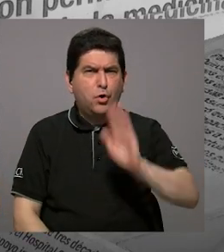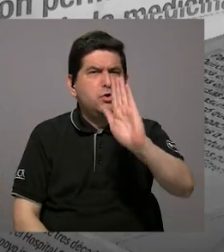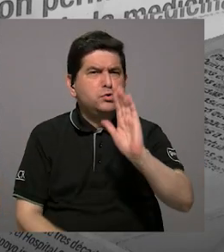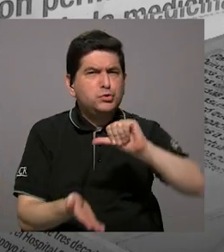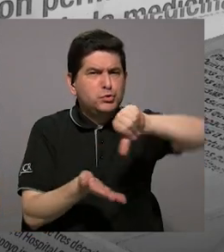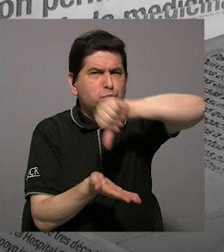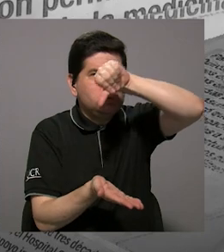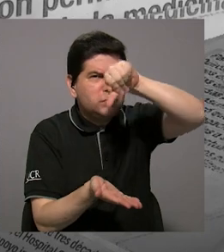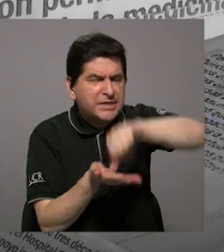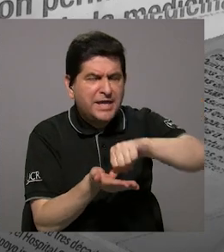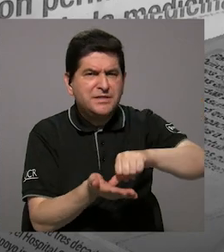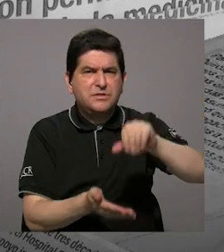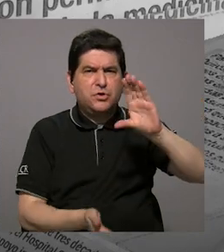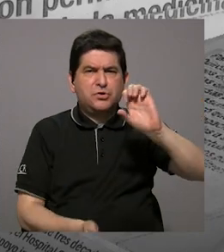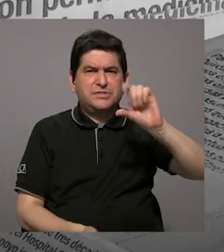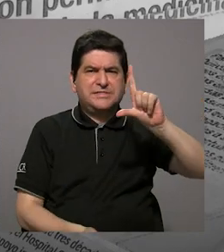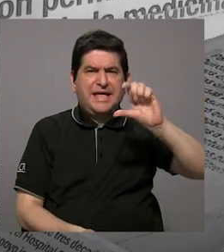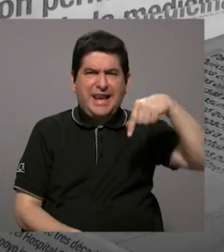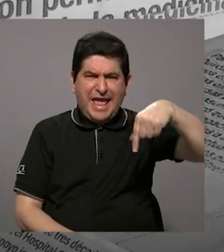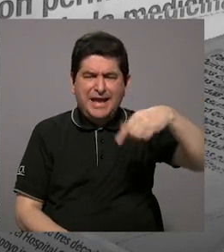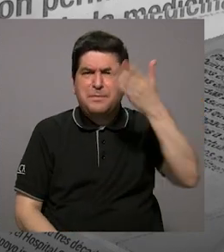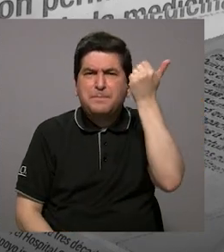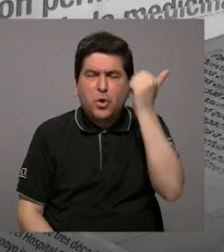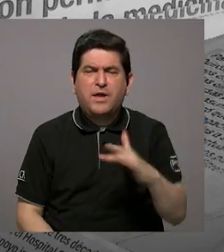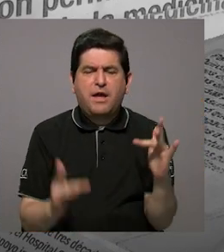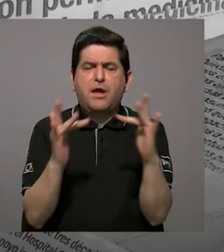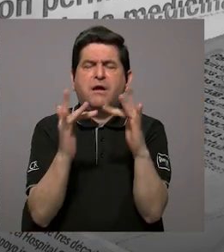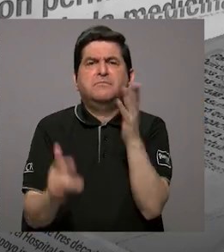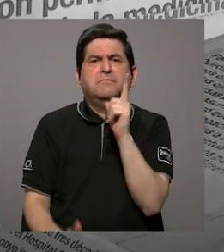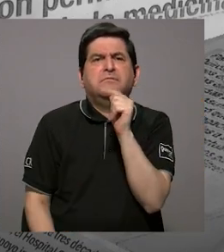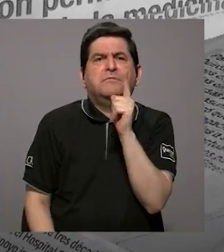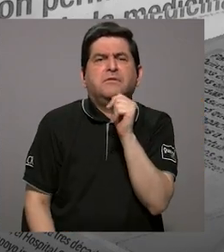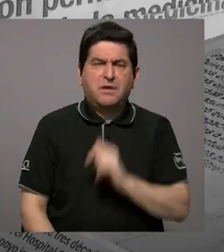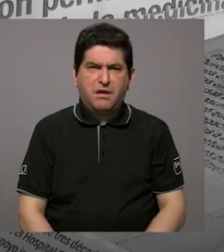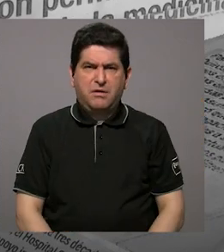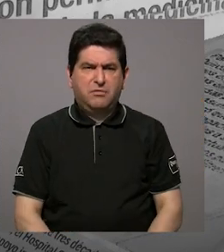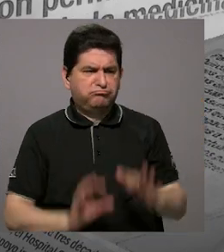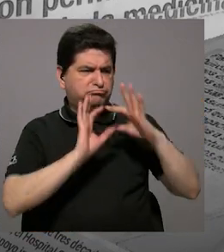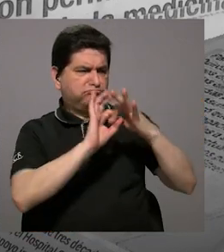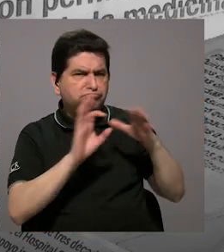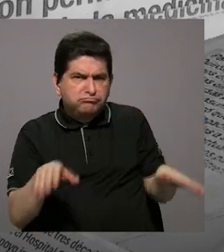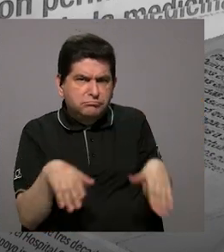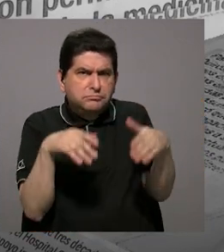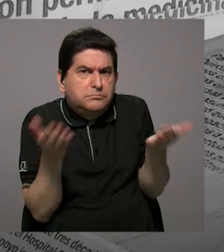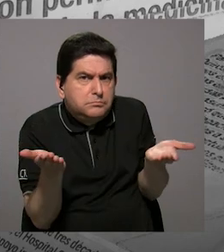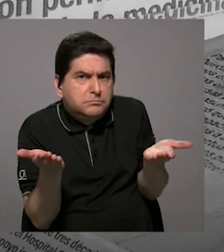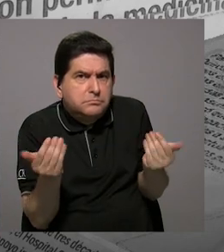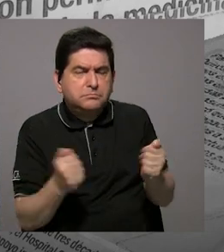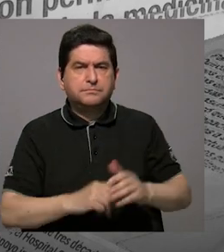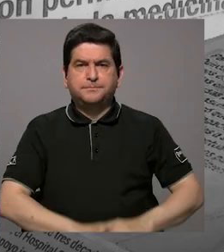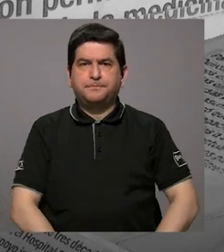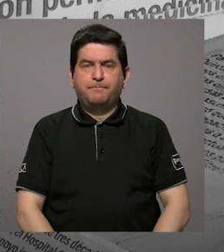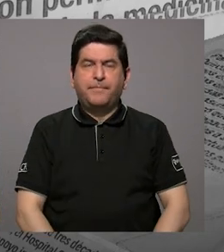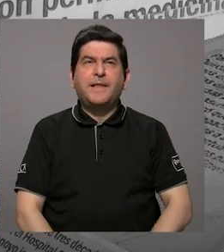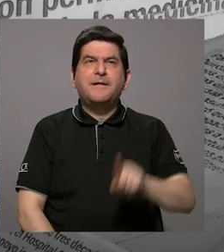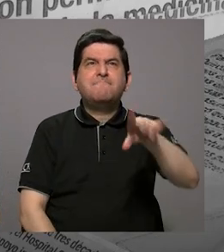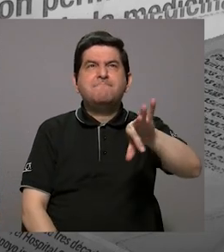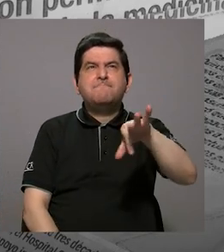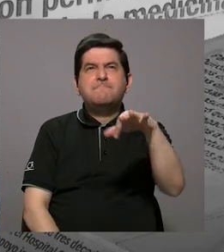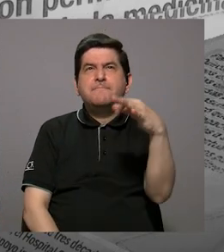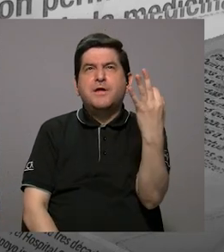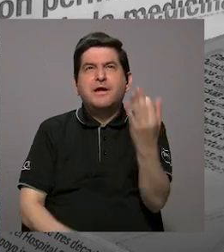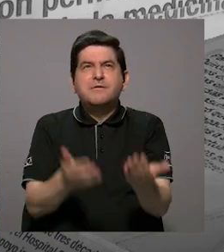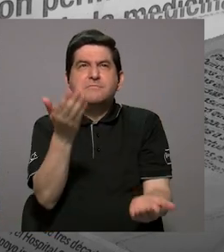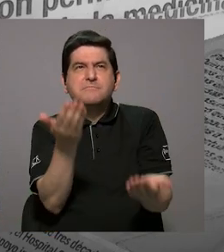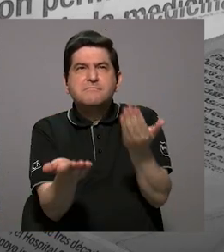CELEC entra directamente? ¿Quién los contactó? ¿Cómo se vinculan? Bueno, de cierta